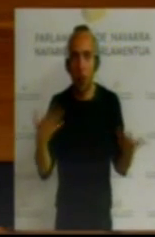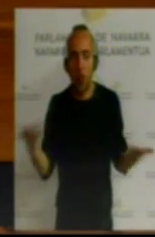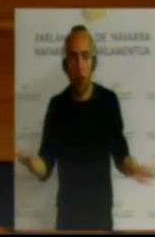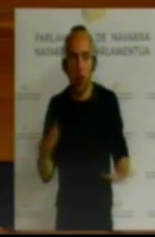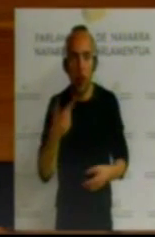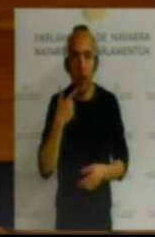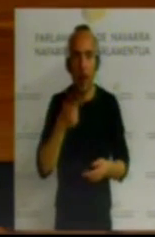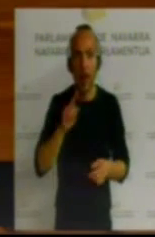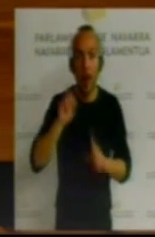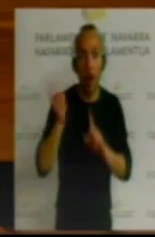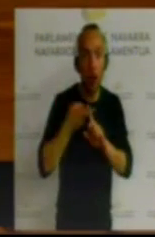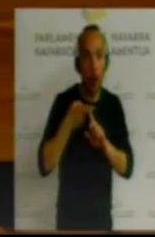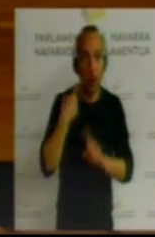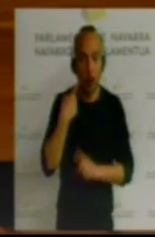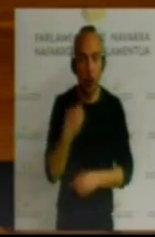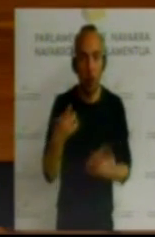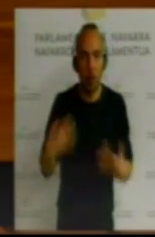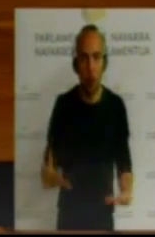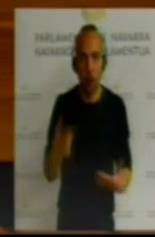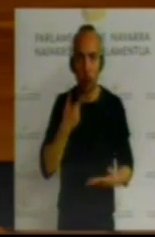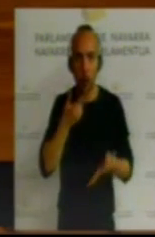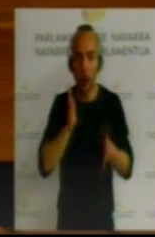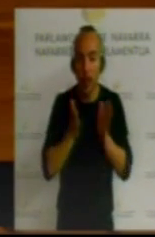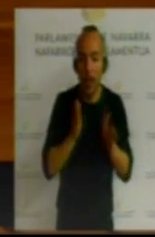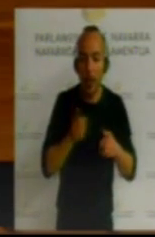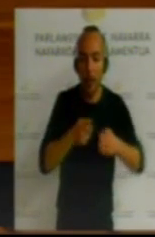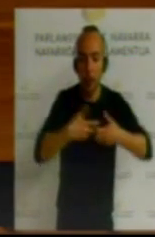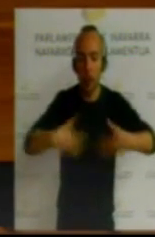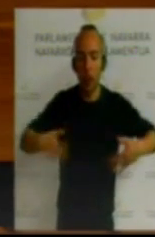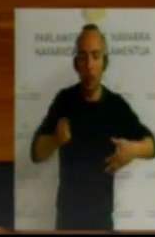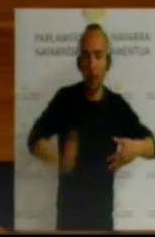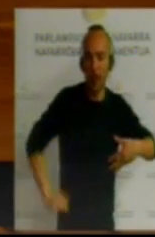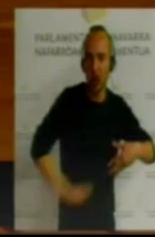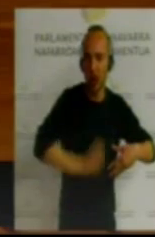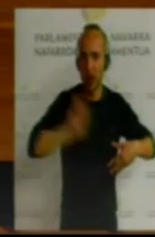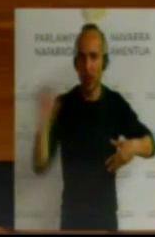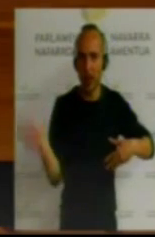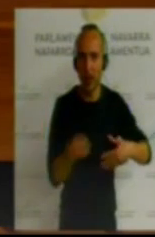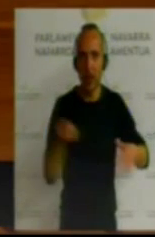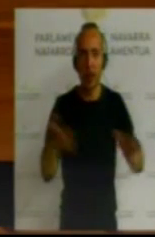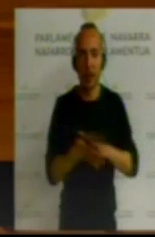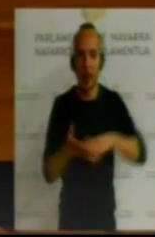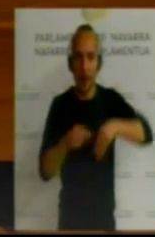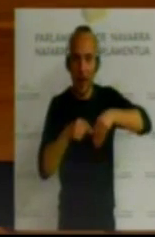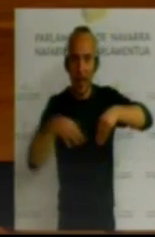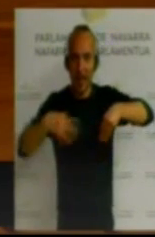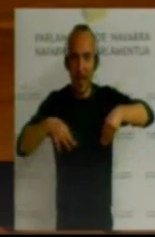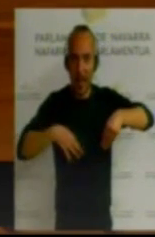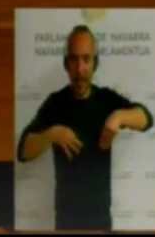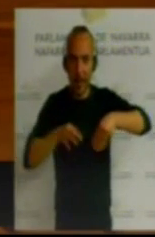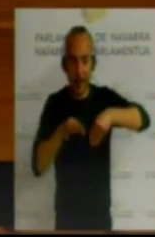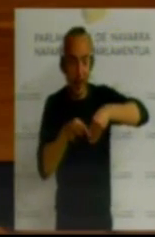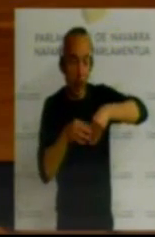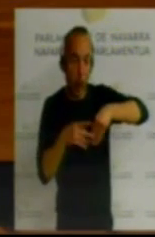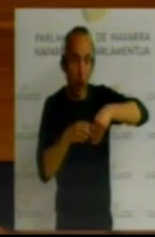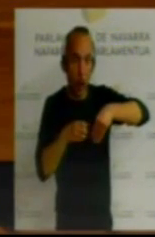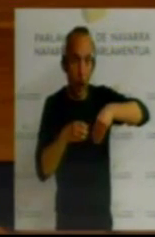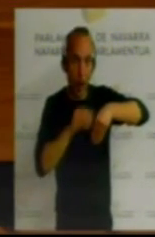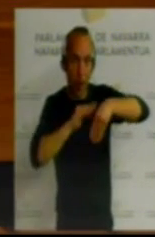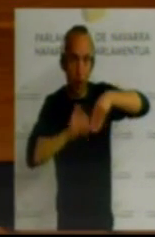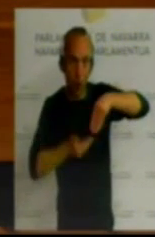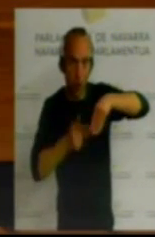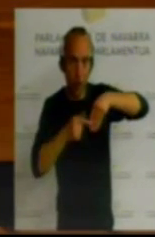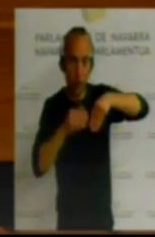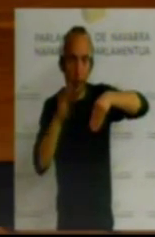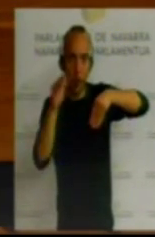precoz y un tratamiento multidisciplinar desacelerarían el crecimiento del tejido endometrial, mejorando la fertilidad y